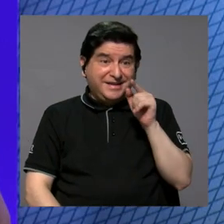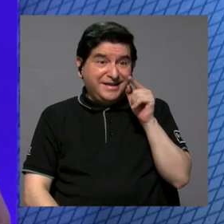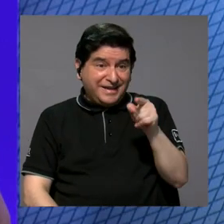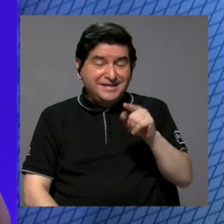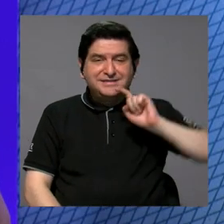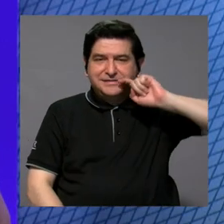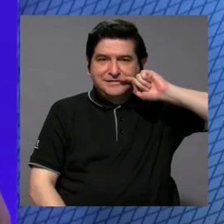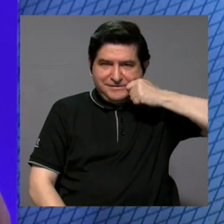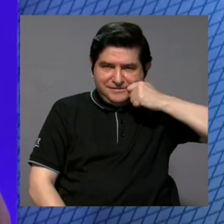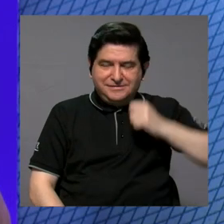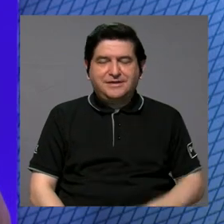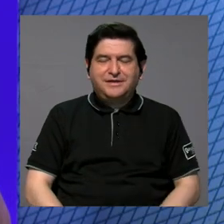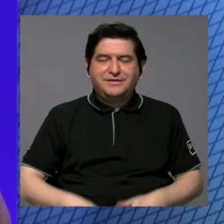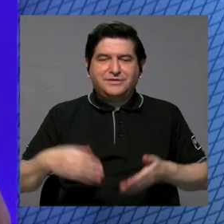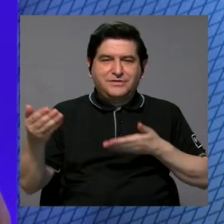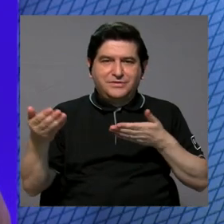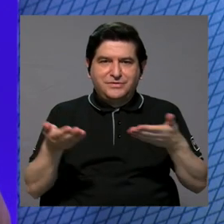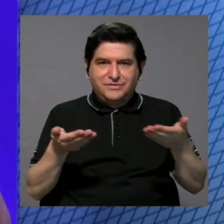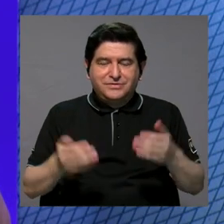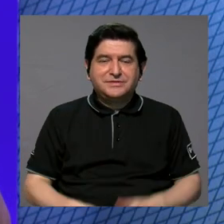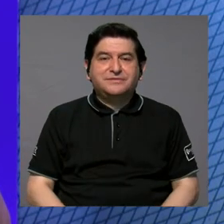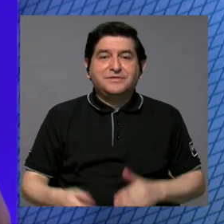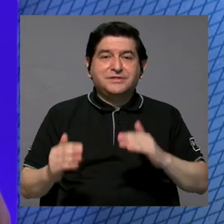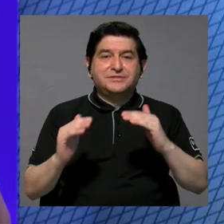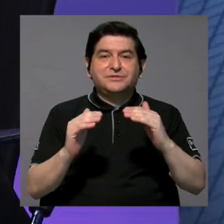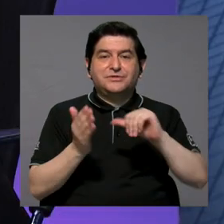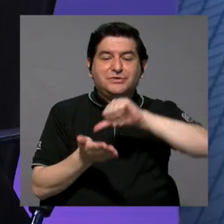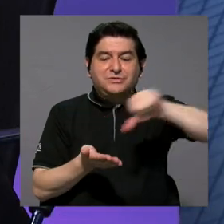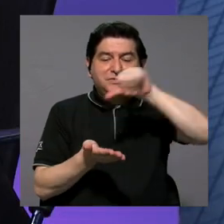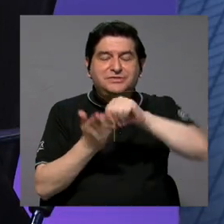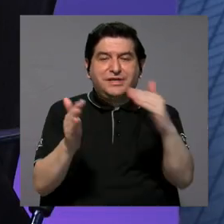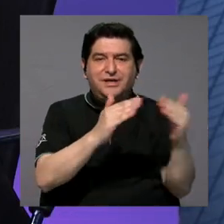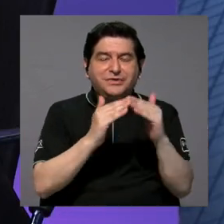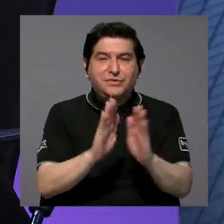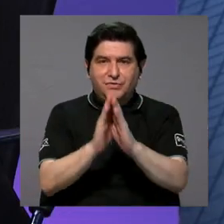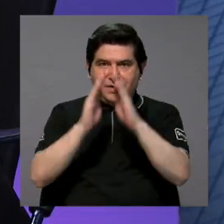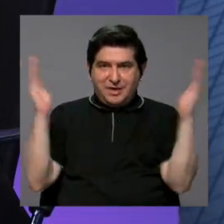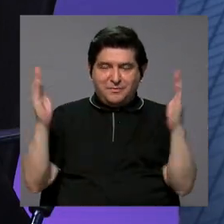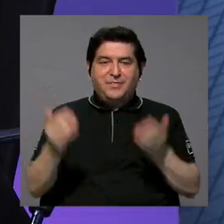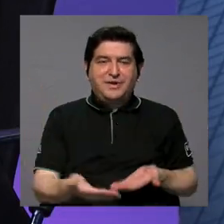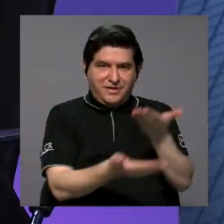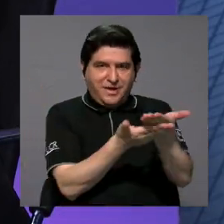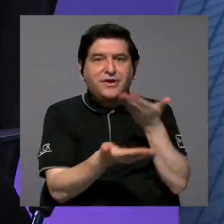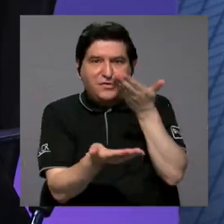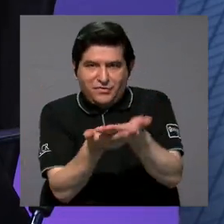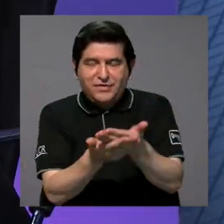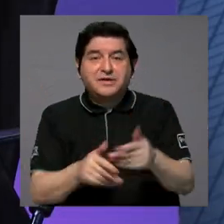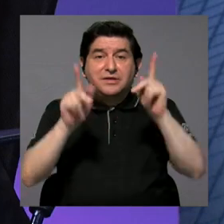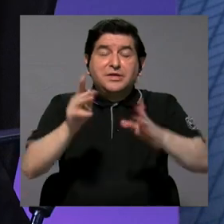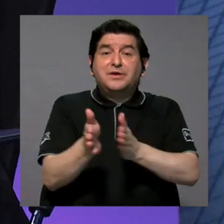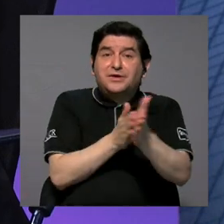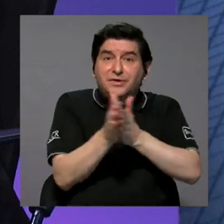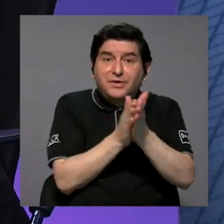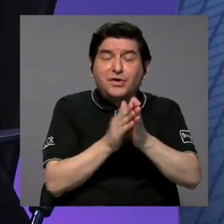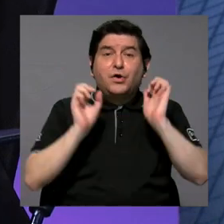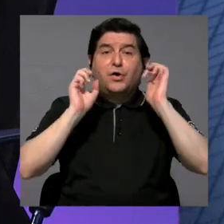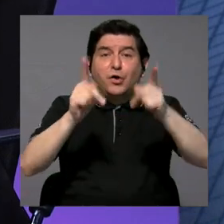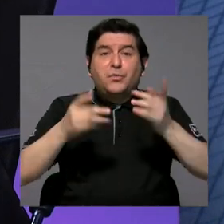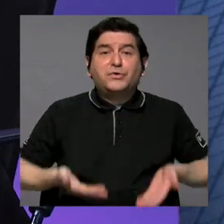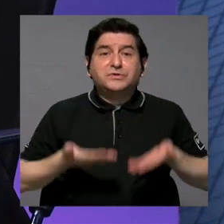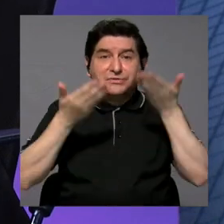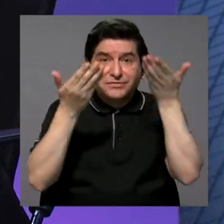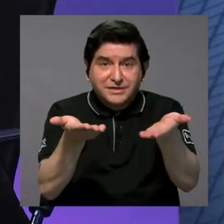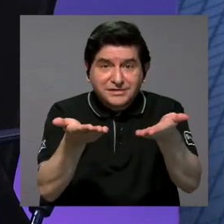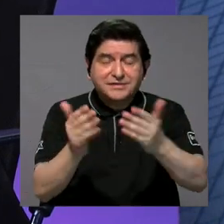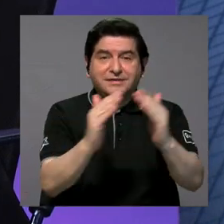el secreto para que los centros cívicos puedan ampliar su oferta, puedan ampliar su malla, y también que la gente aproveche las oportunidades que se les están